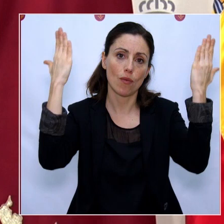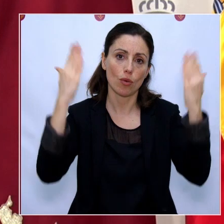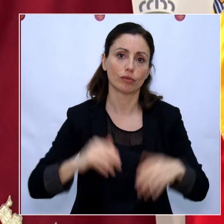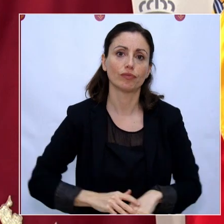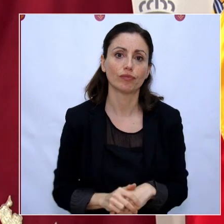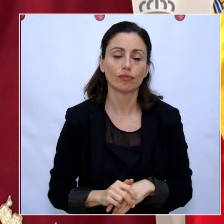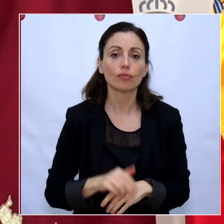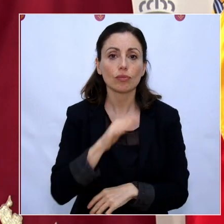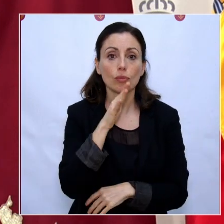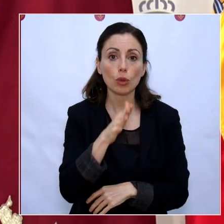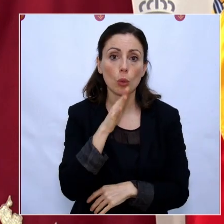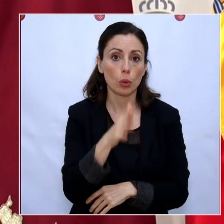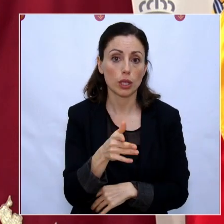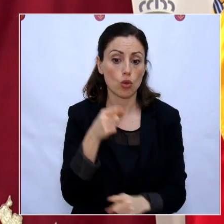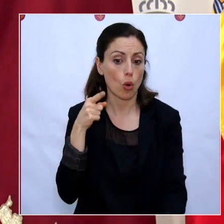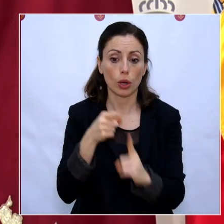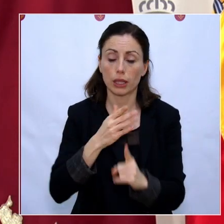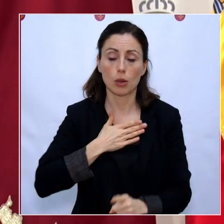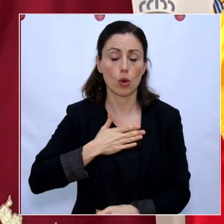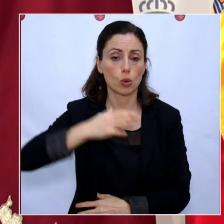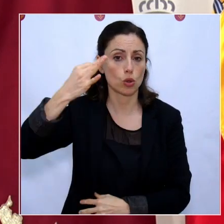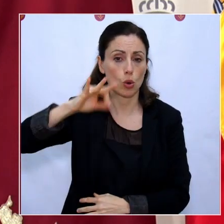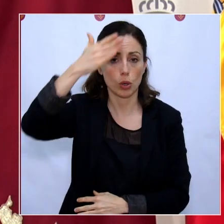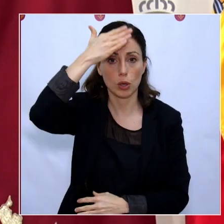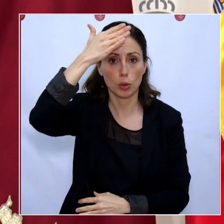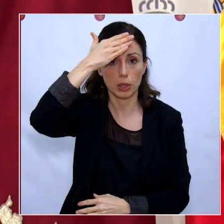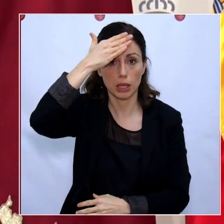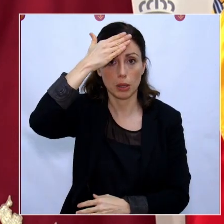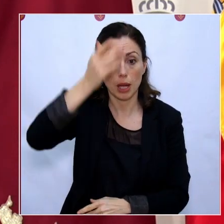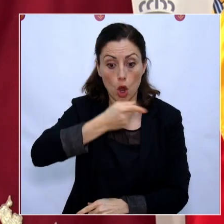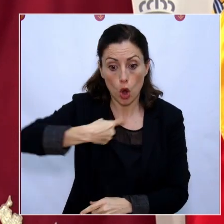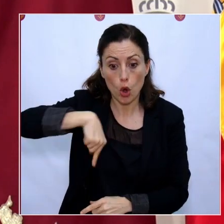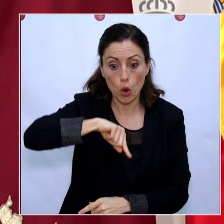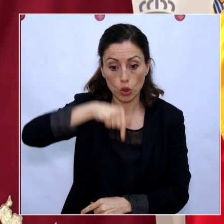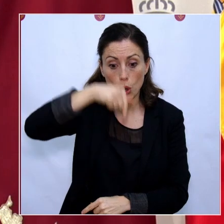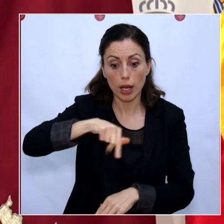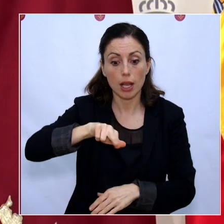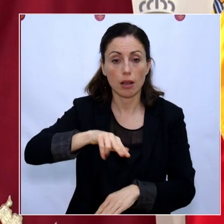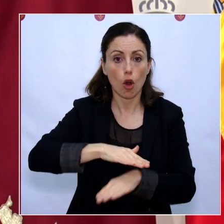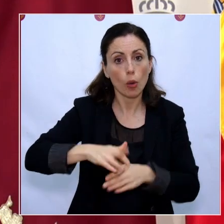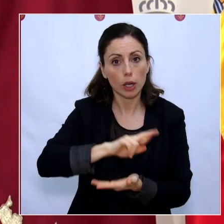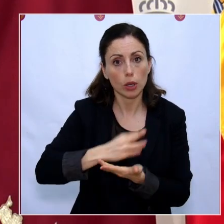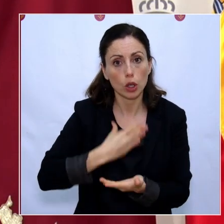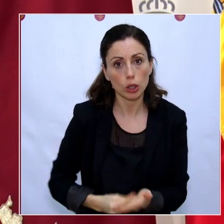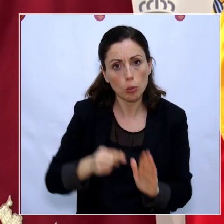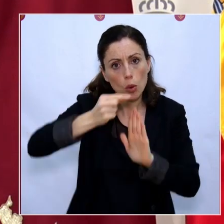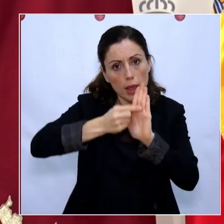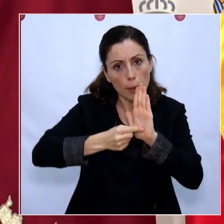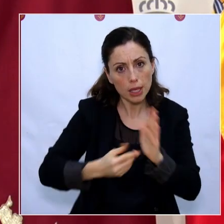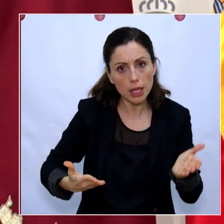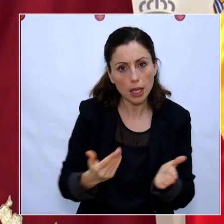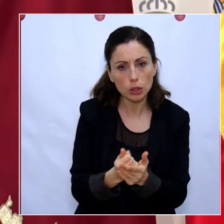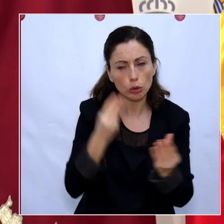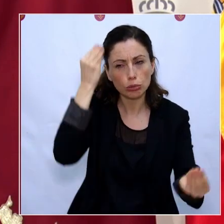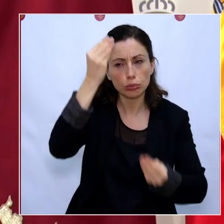Es el único motivo que nos mueve y que ha impulsado todas las medidas que hemos adoptado desde el Gobierno de la región de Murcia tratando de ir por